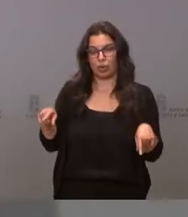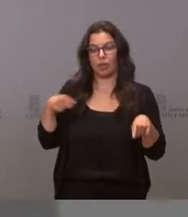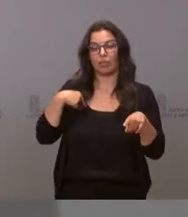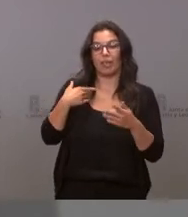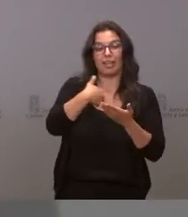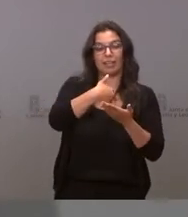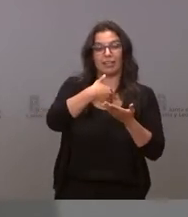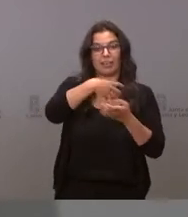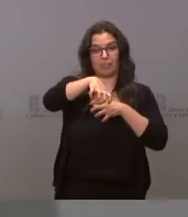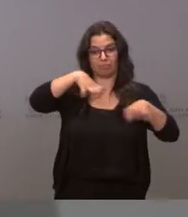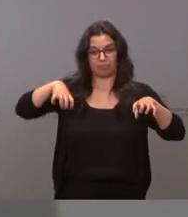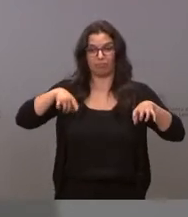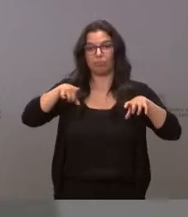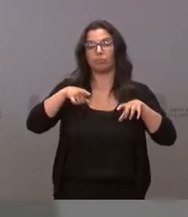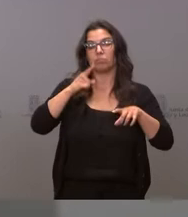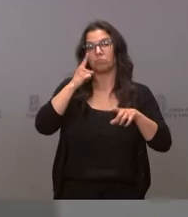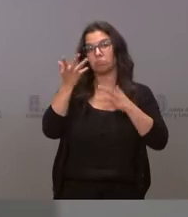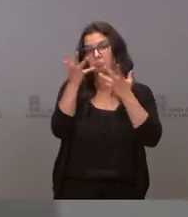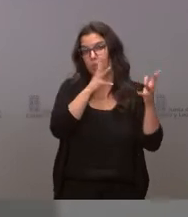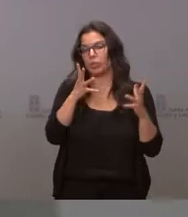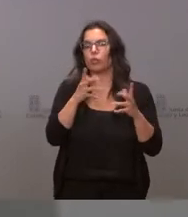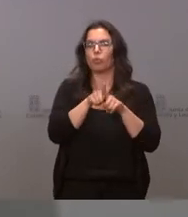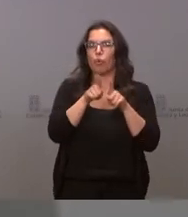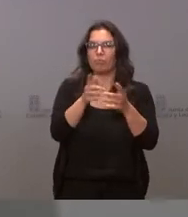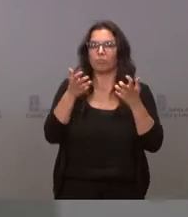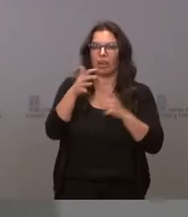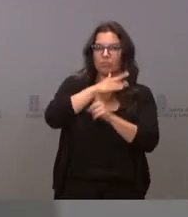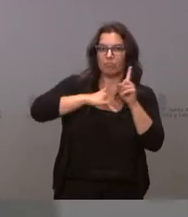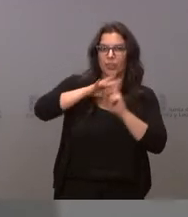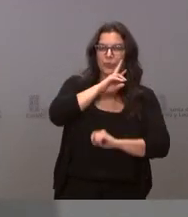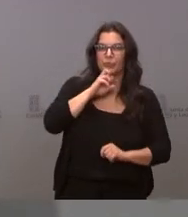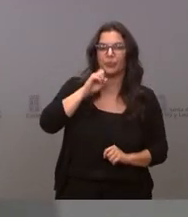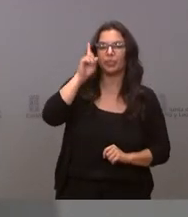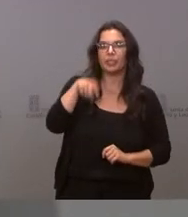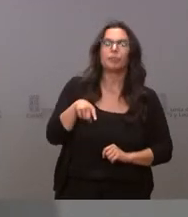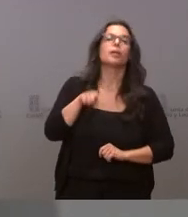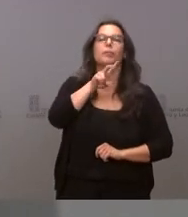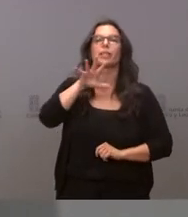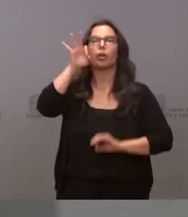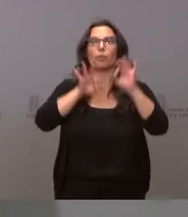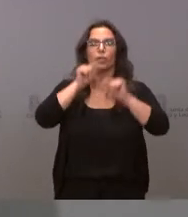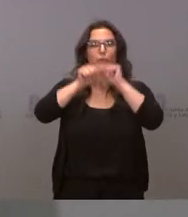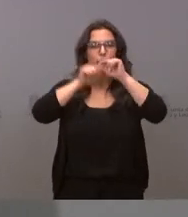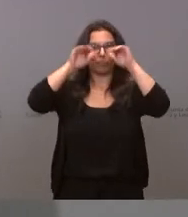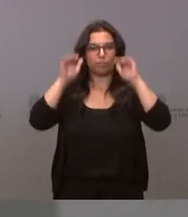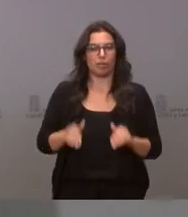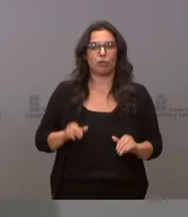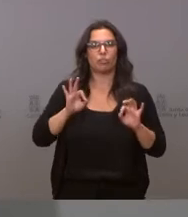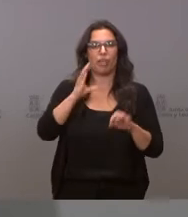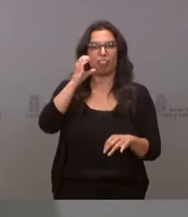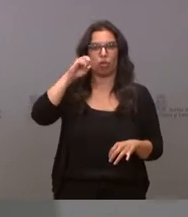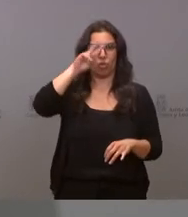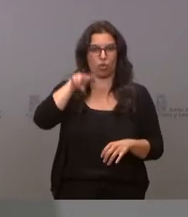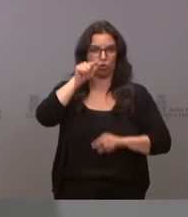la propiedad se estima un beneficio medioambiental notable con una reducción de más del 25% de las emisiones de CO2 respecto a la situación